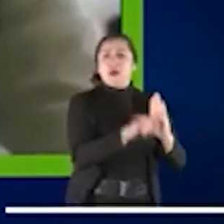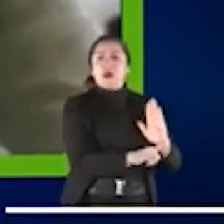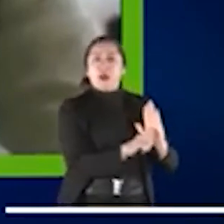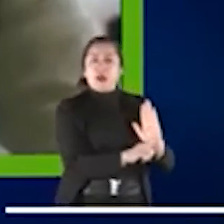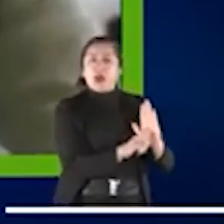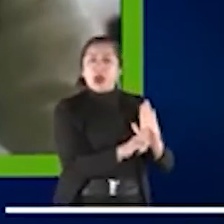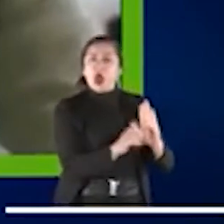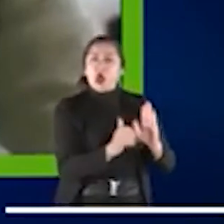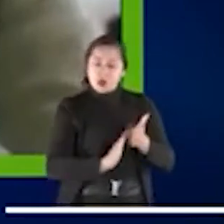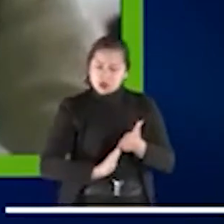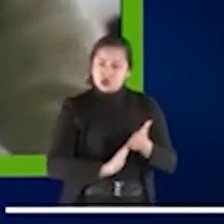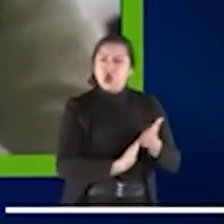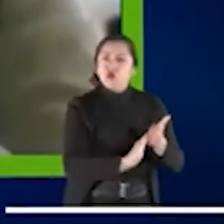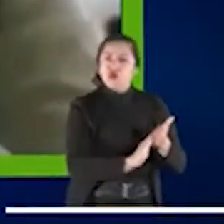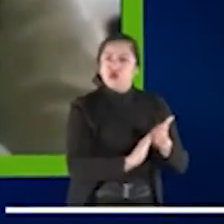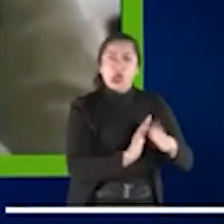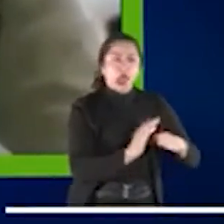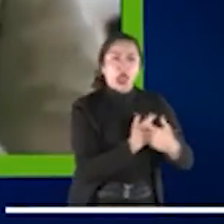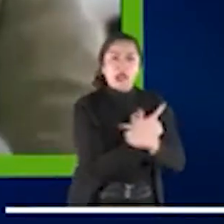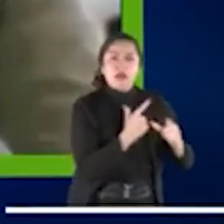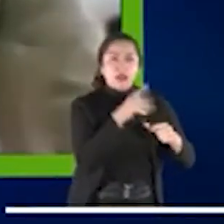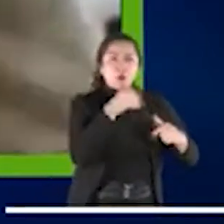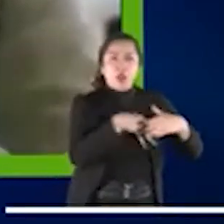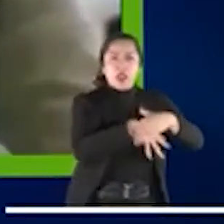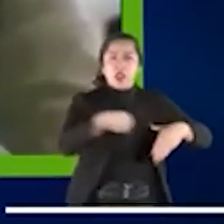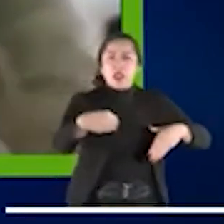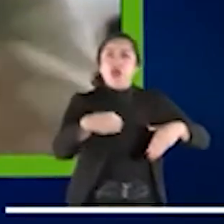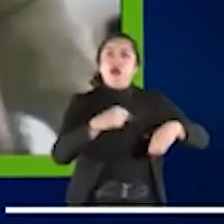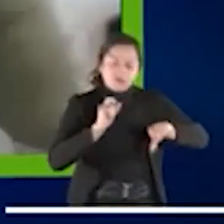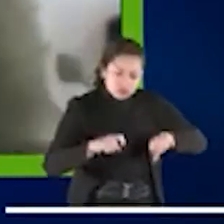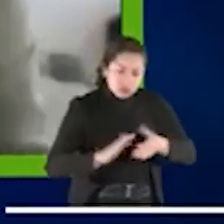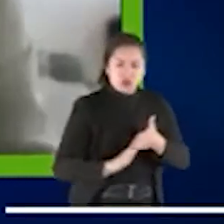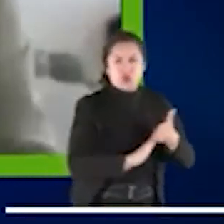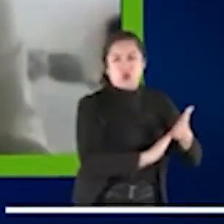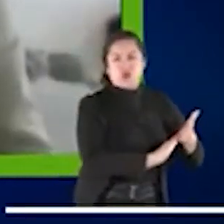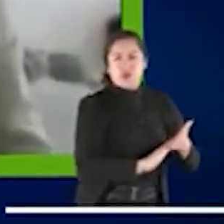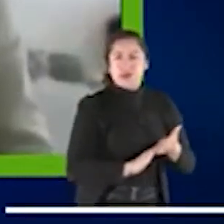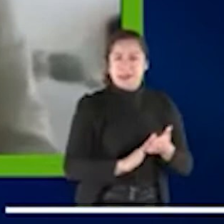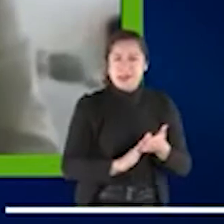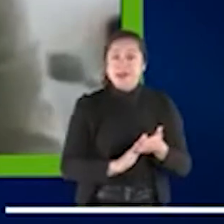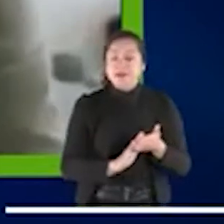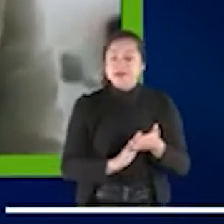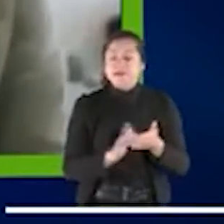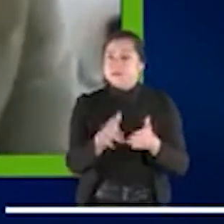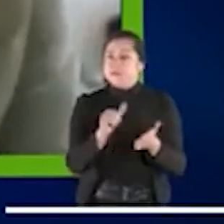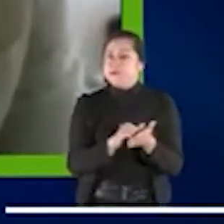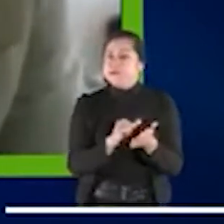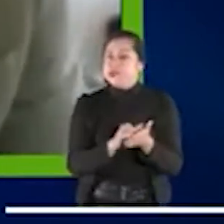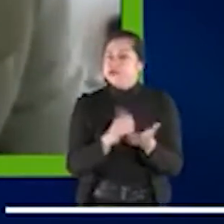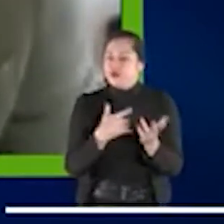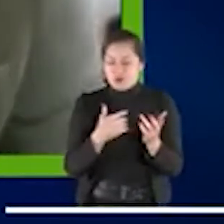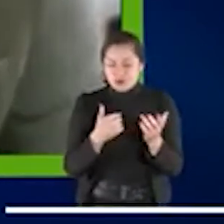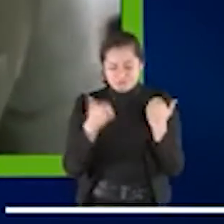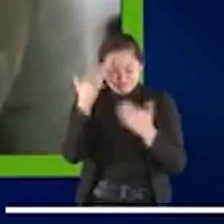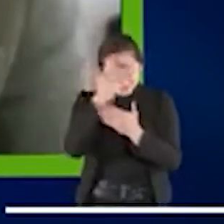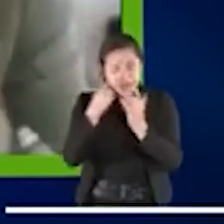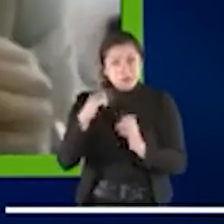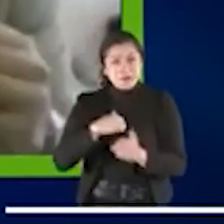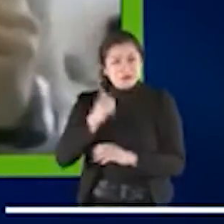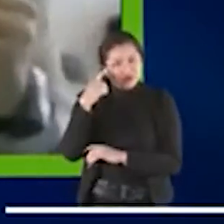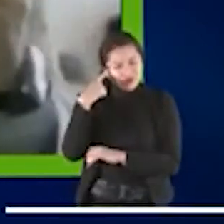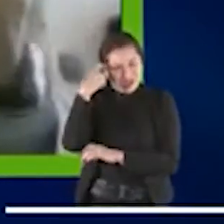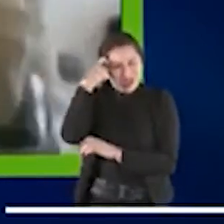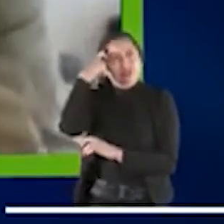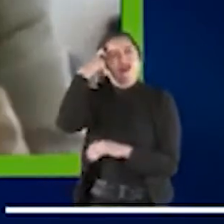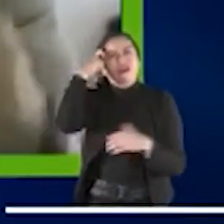niño está dentro de esa privado de libertad. ¿Y todo esto en qué marco? Y aquí le lanzo también un reto a Emanuela, pues